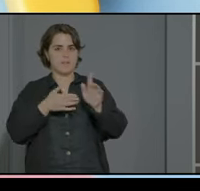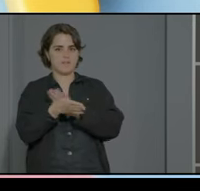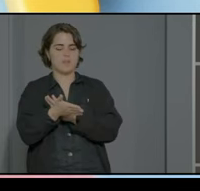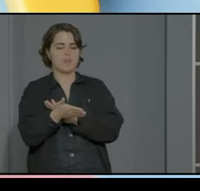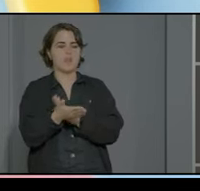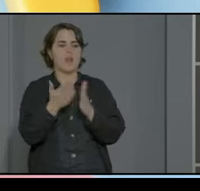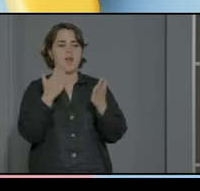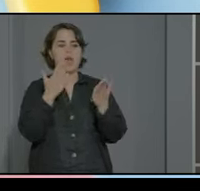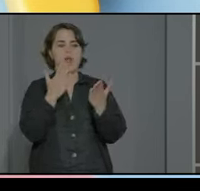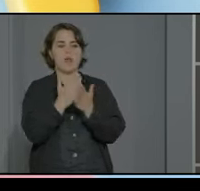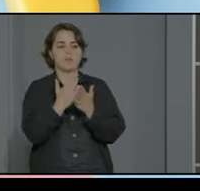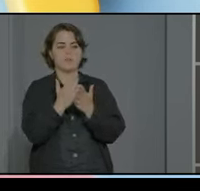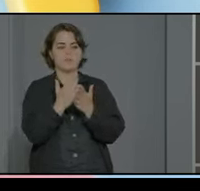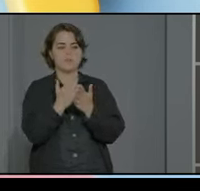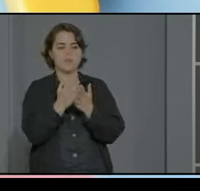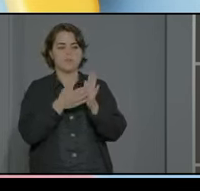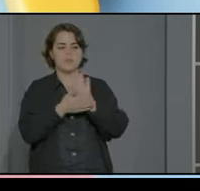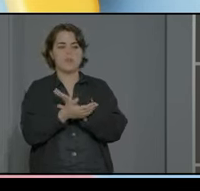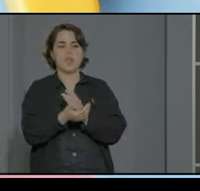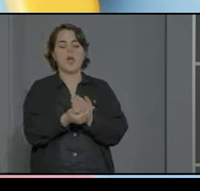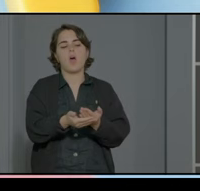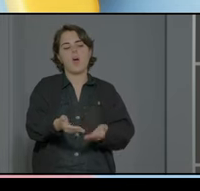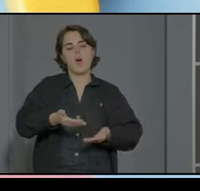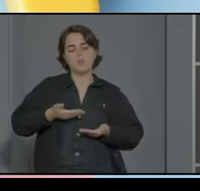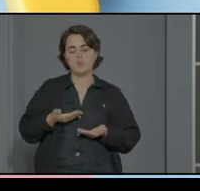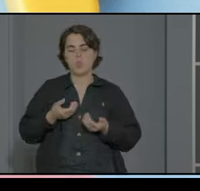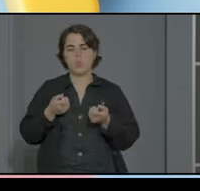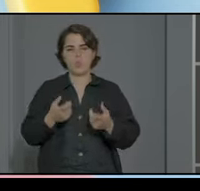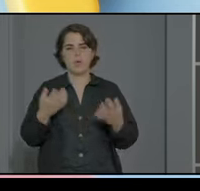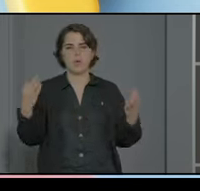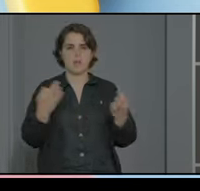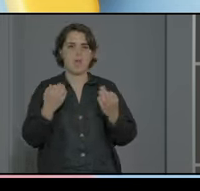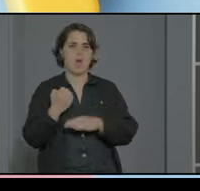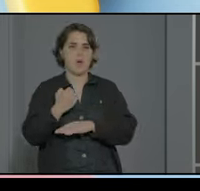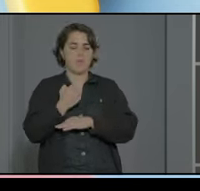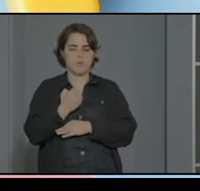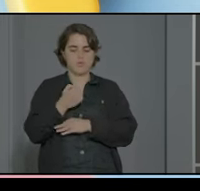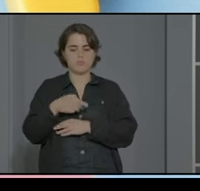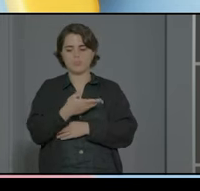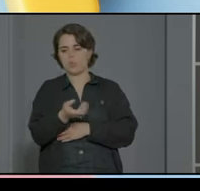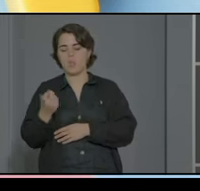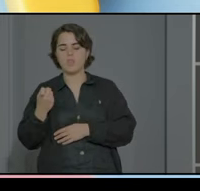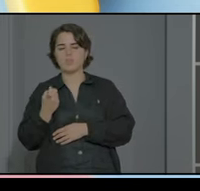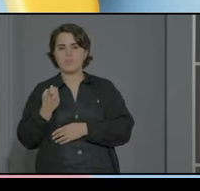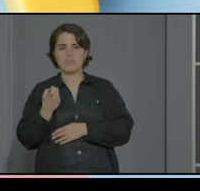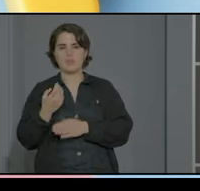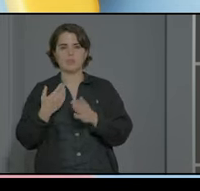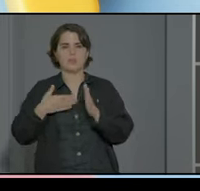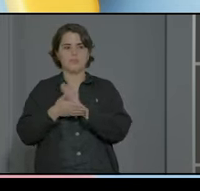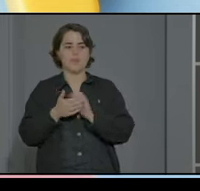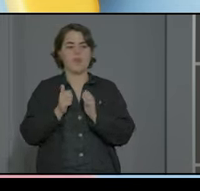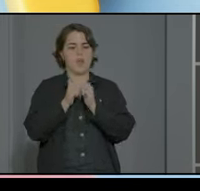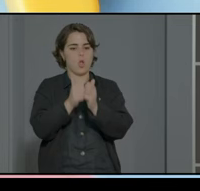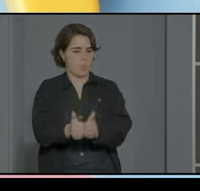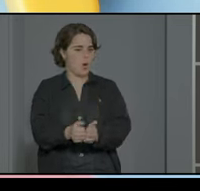y vamos a proveer de esas ayudas que necesite ese alumno como decíamos antes de esos apoyos que necesita y yo acompaño a ese alumno a ese aula si hace falta